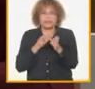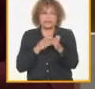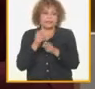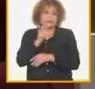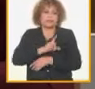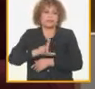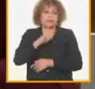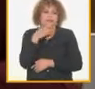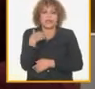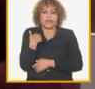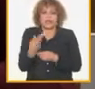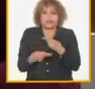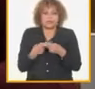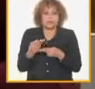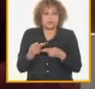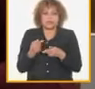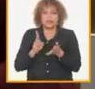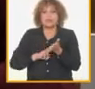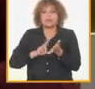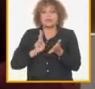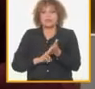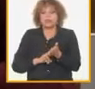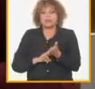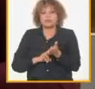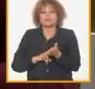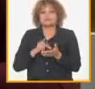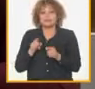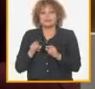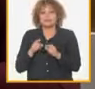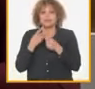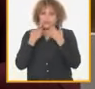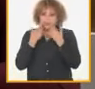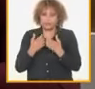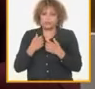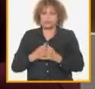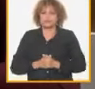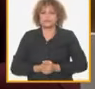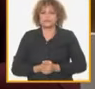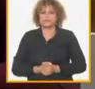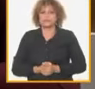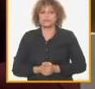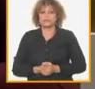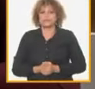razonando como retos del actual contexto que vive el país